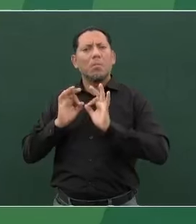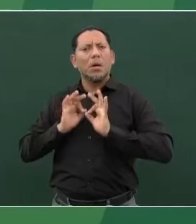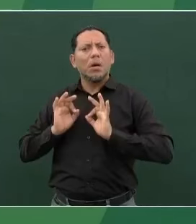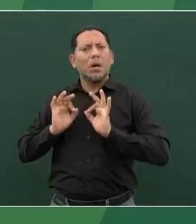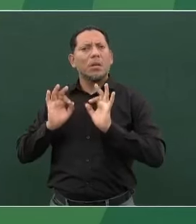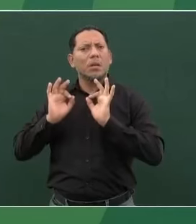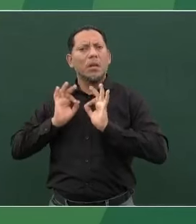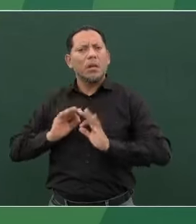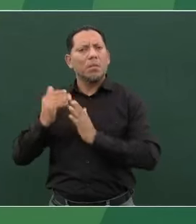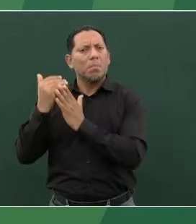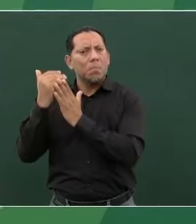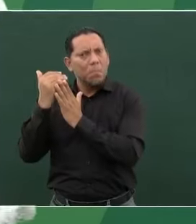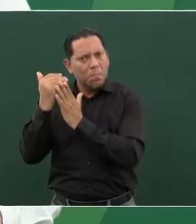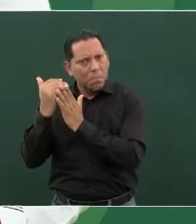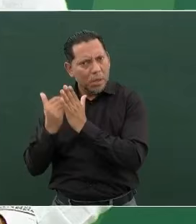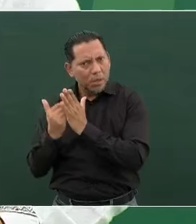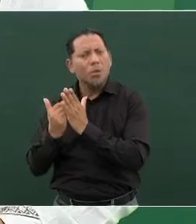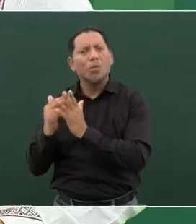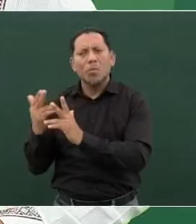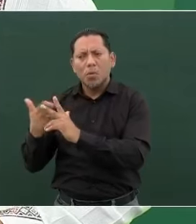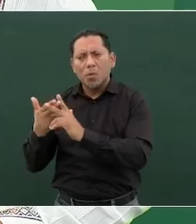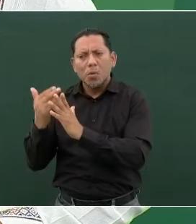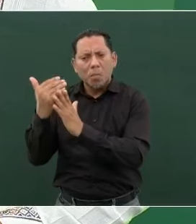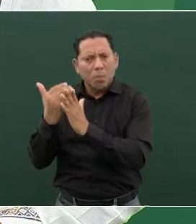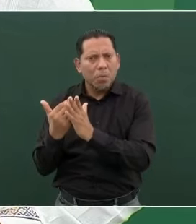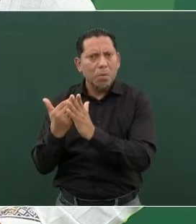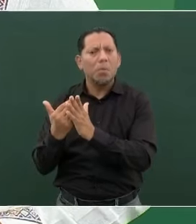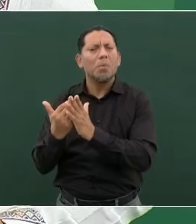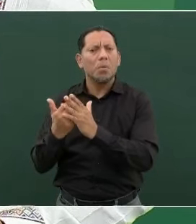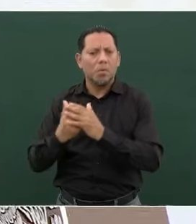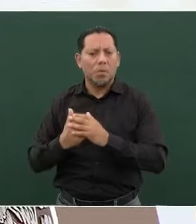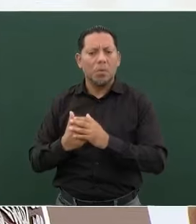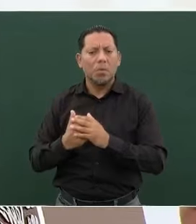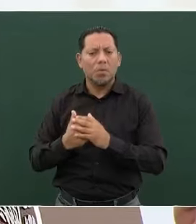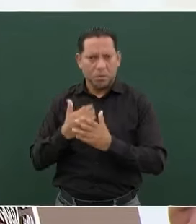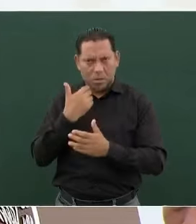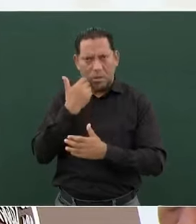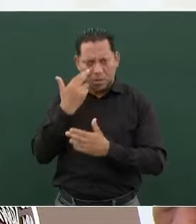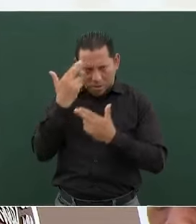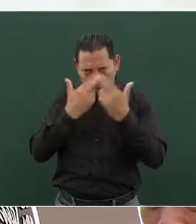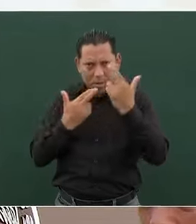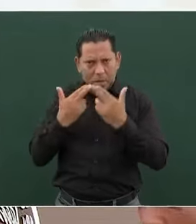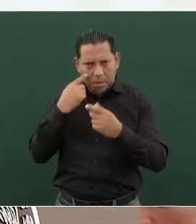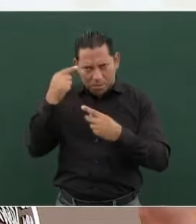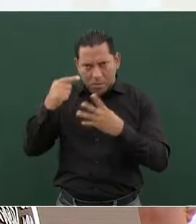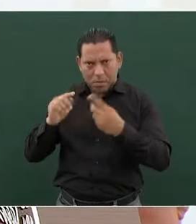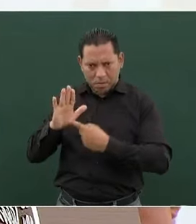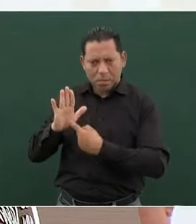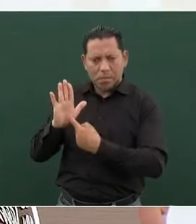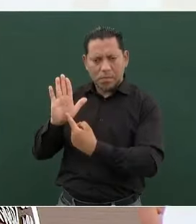homicidios. Me gustaría que revisemos los datos